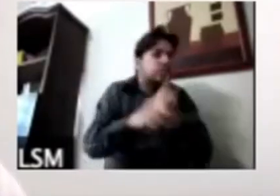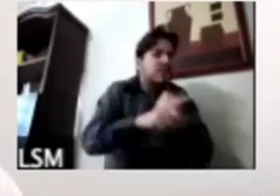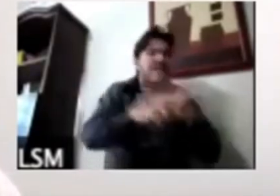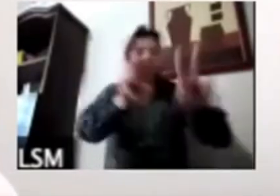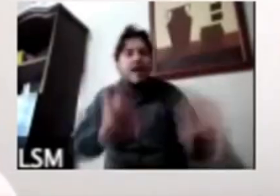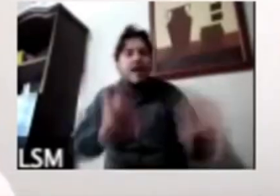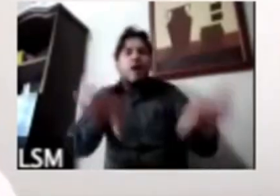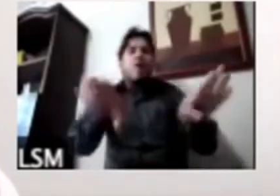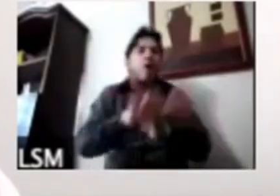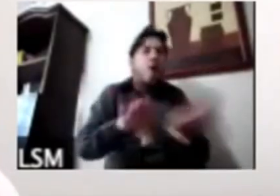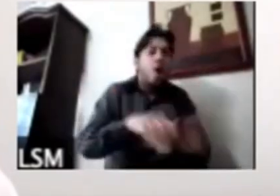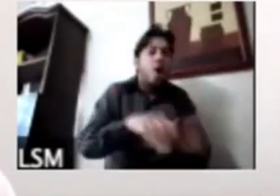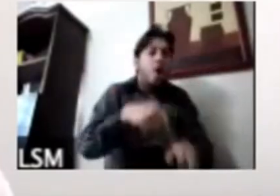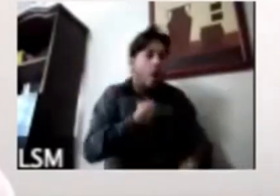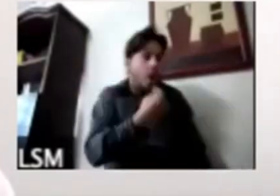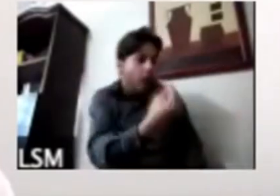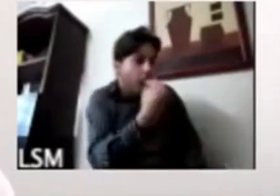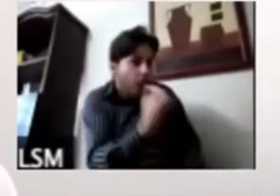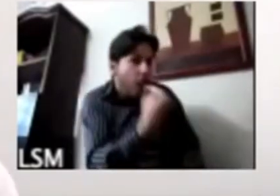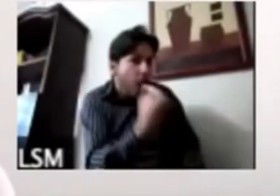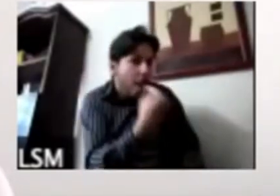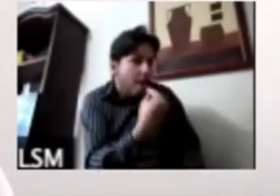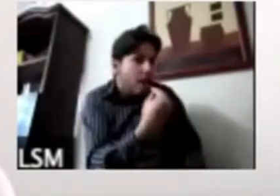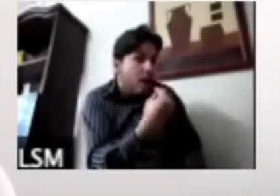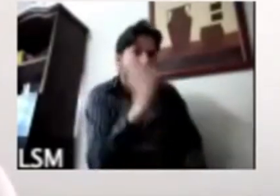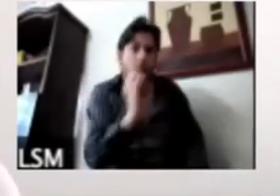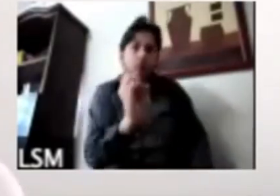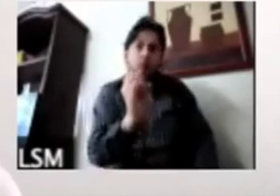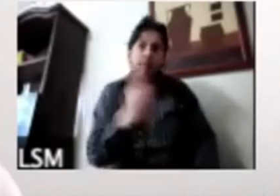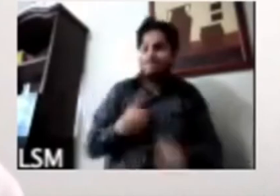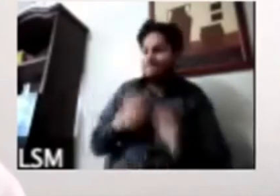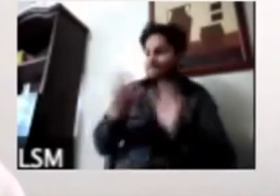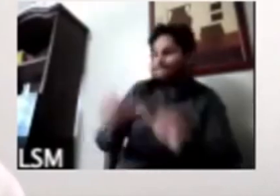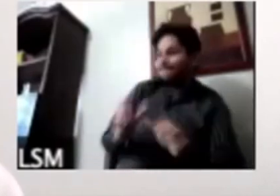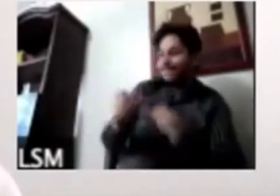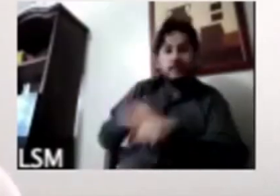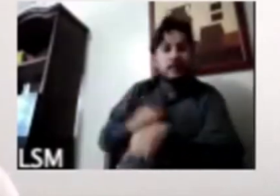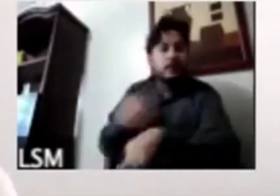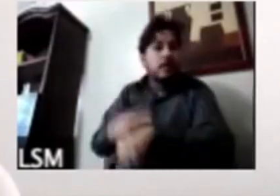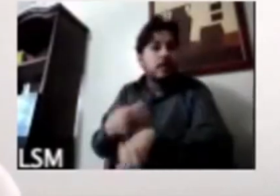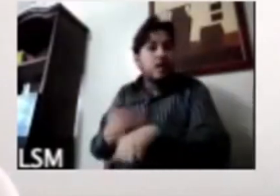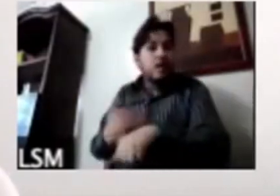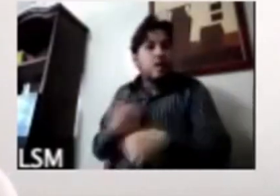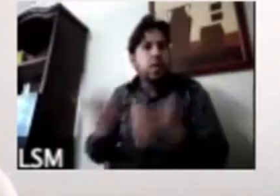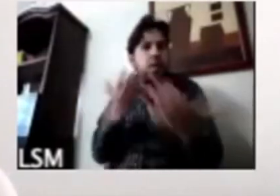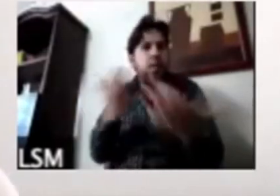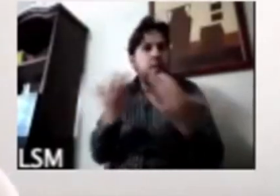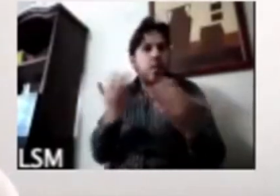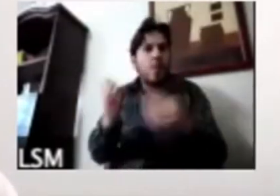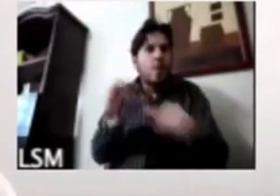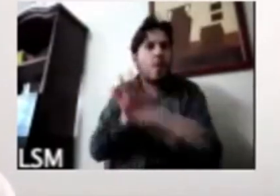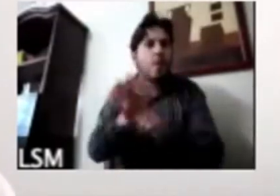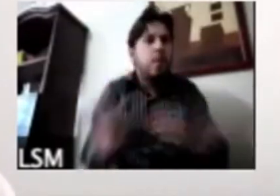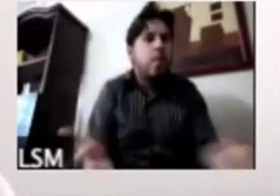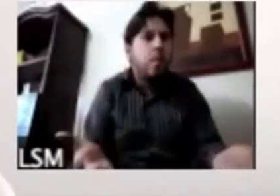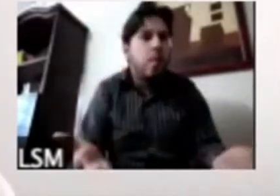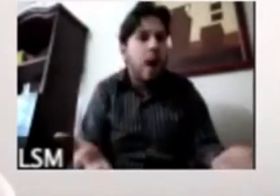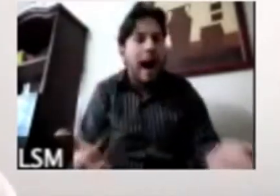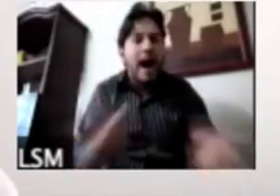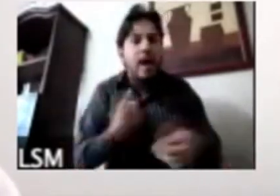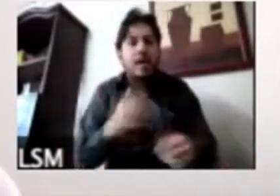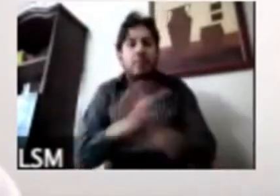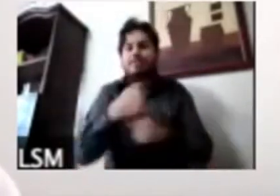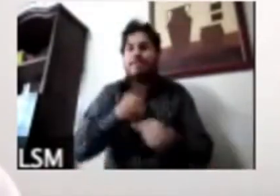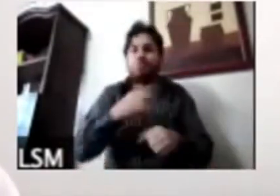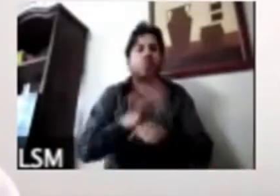o me cuido de una enfermedad y ahí es donde estamos viendo las vulnerabilidades más importantes en temas de contagio